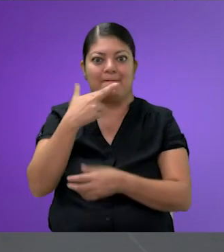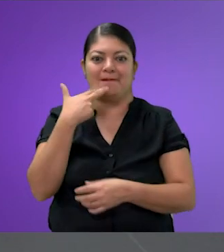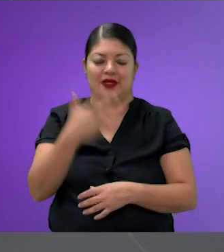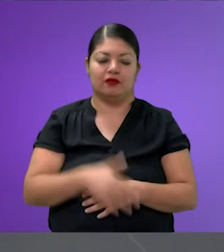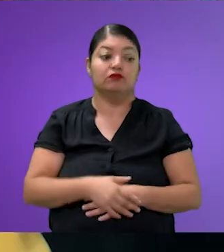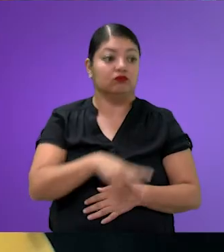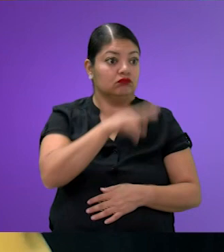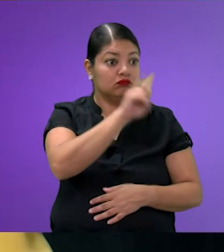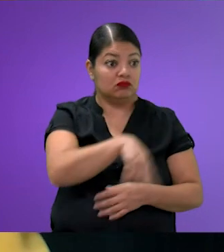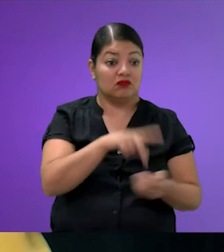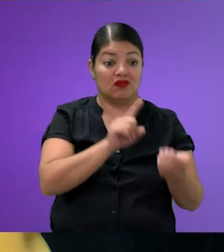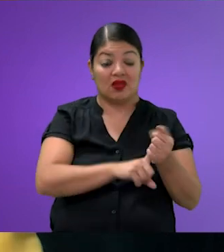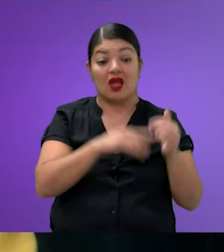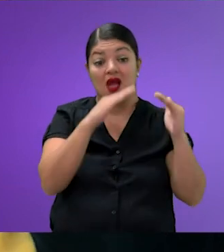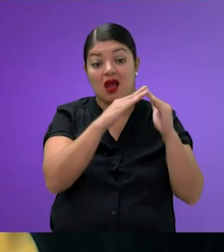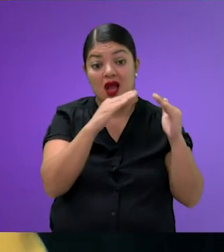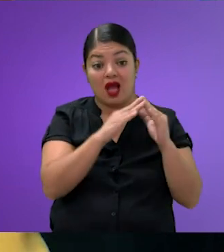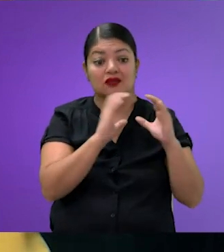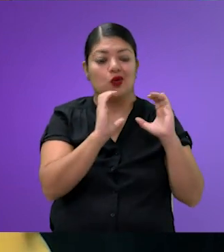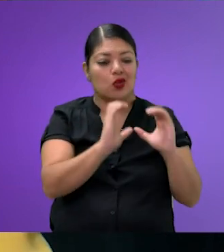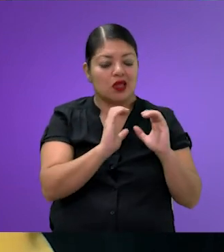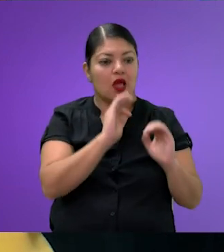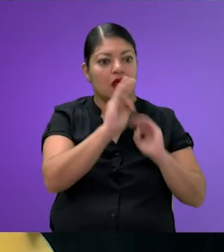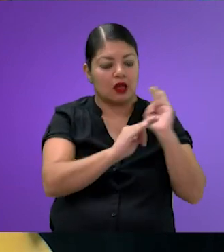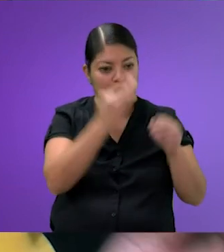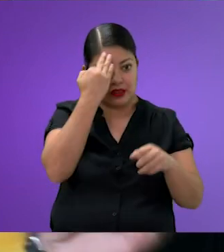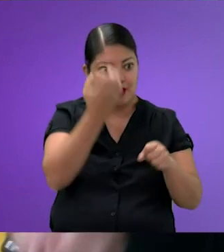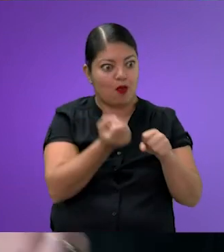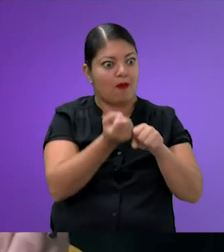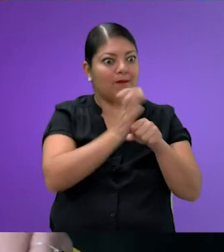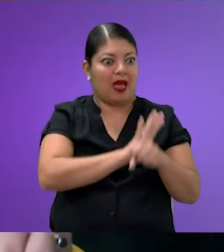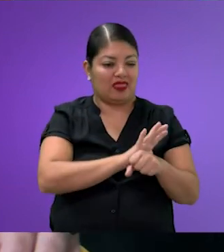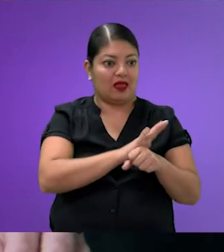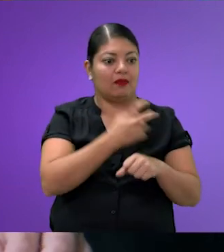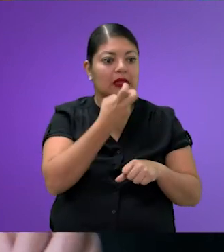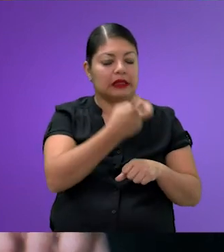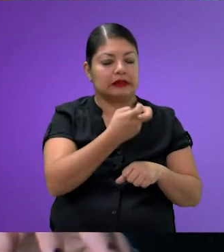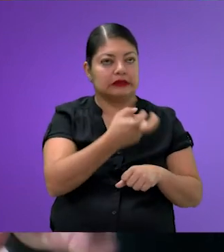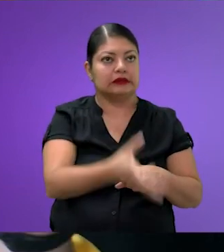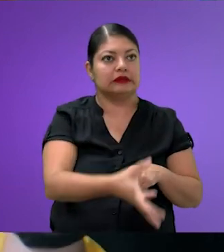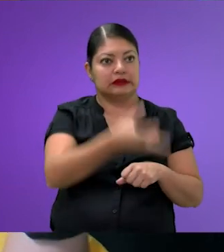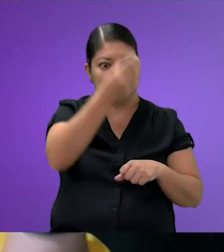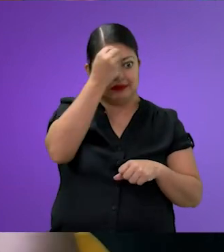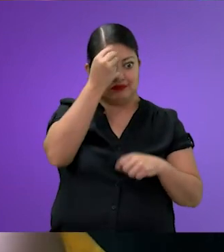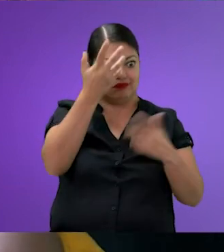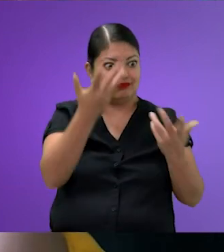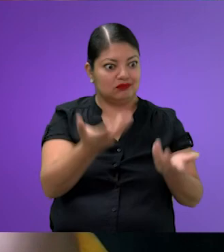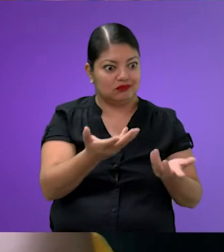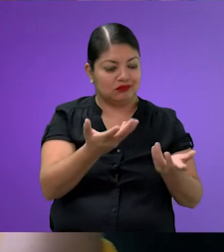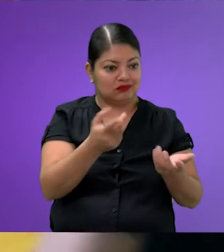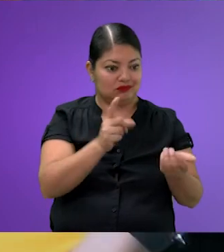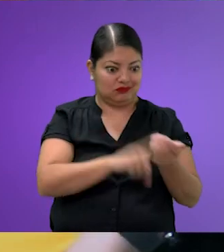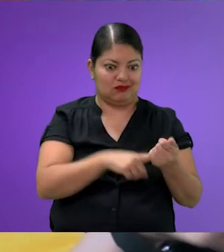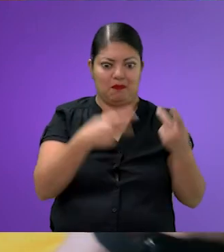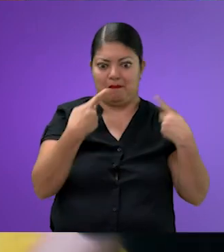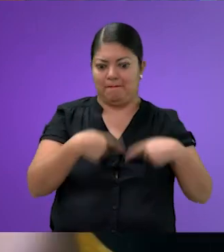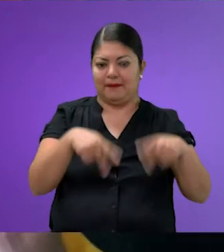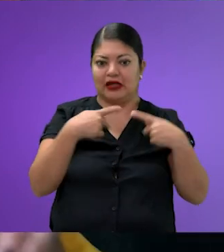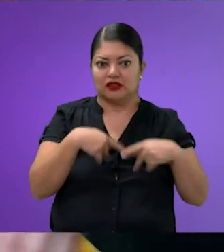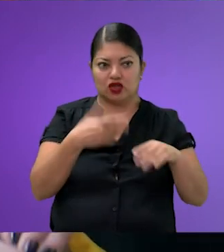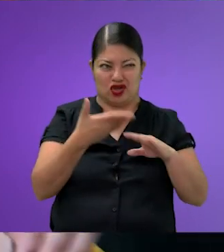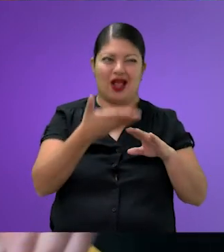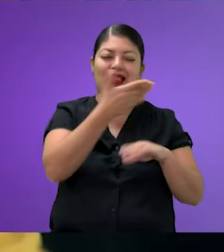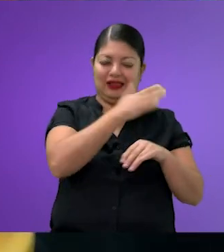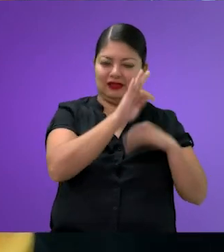actividades en casa y cuidados y trabajo en pandemia, ¿no? Y creo que de ahí aprendimos, no sé, la mayor... Hubo gente que ya lo hacía desde antes,